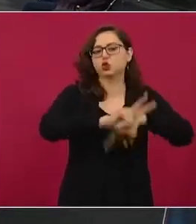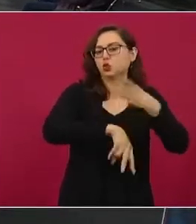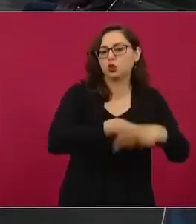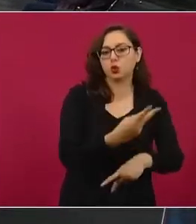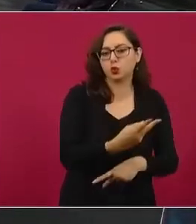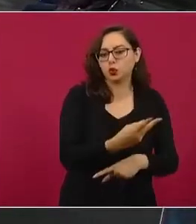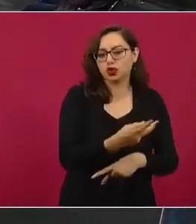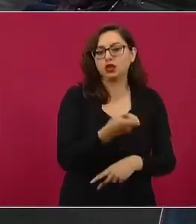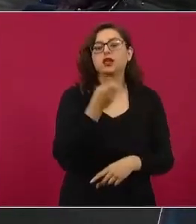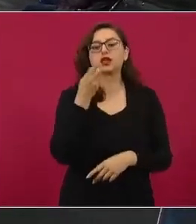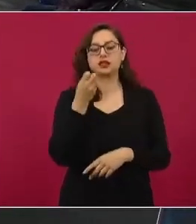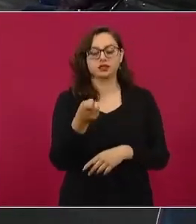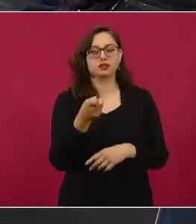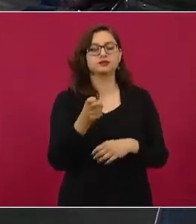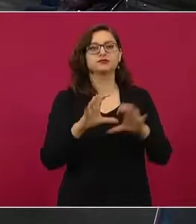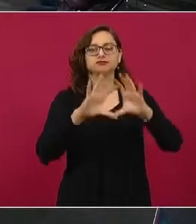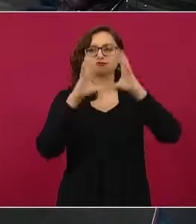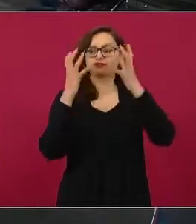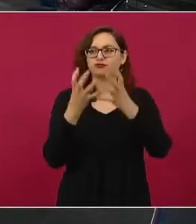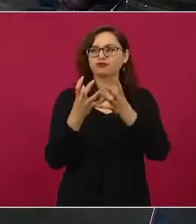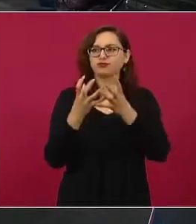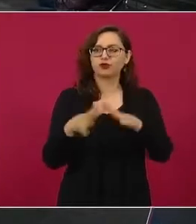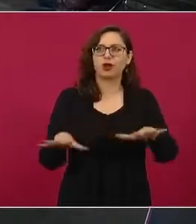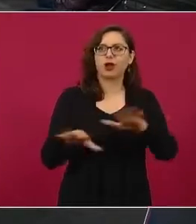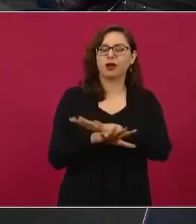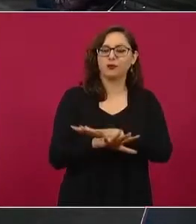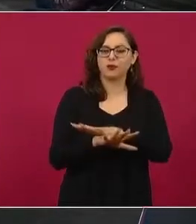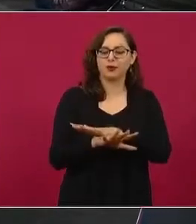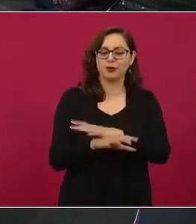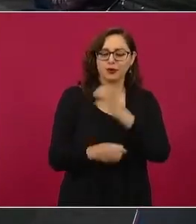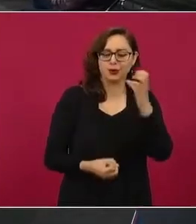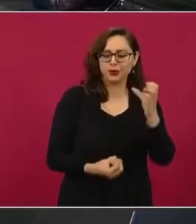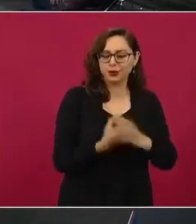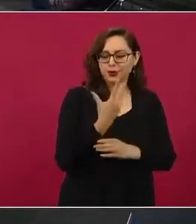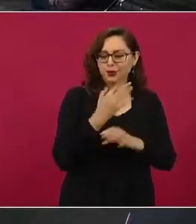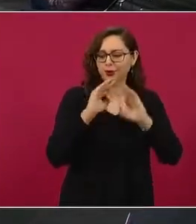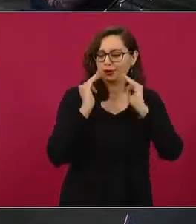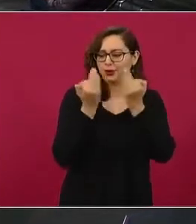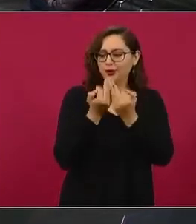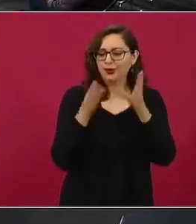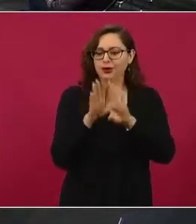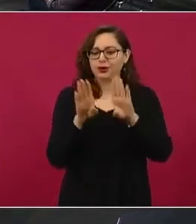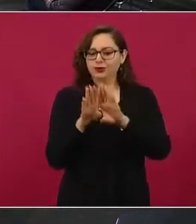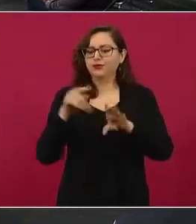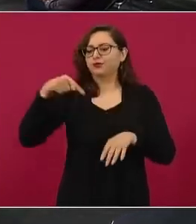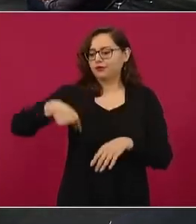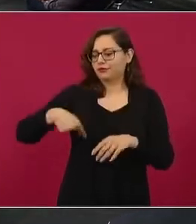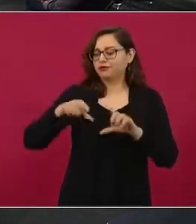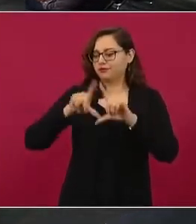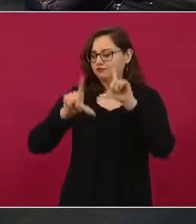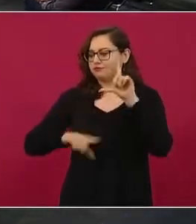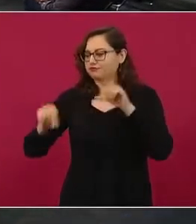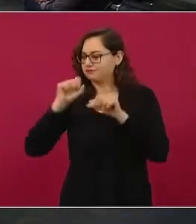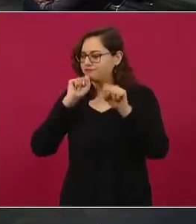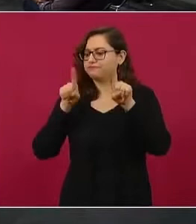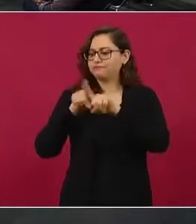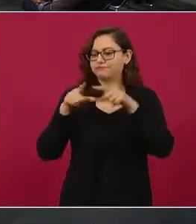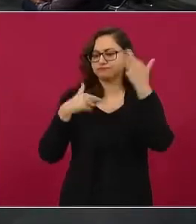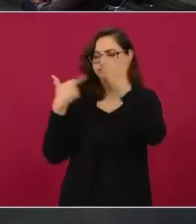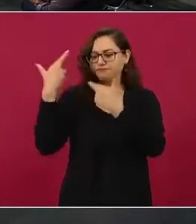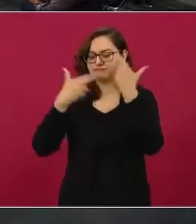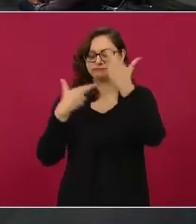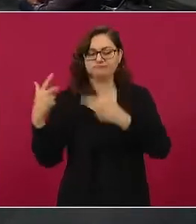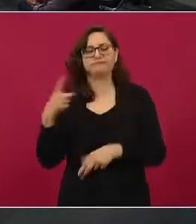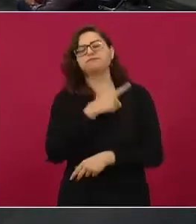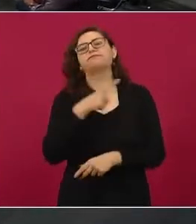proceso que también a nivel mundial se ha estado revisando, nosotros lo estamos revisando también. Y un punto crítico es tener